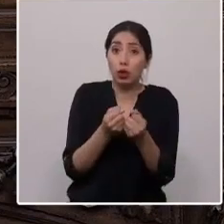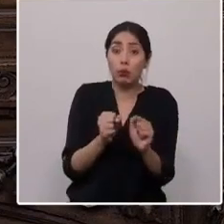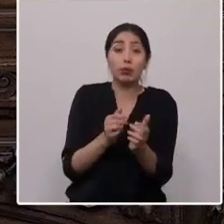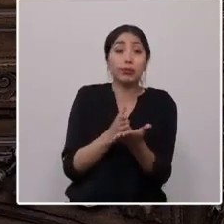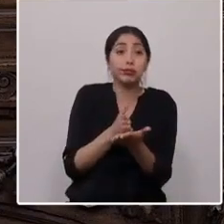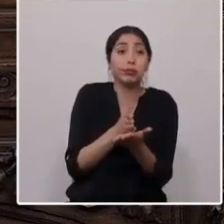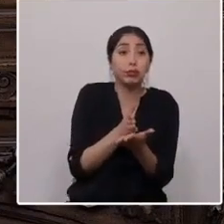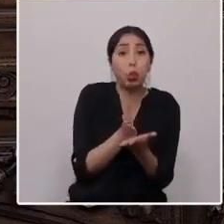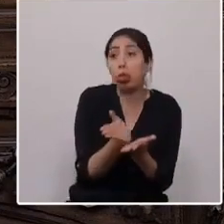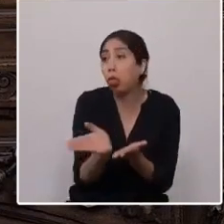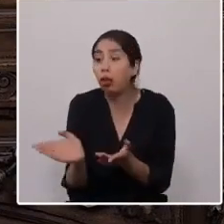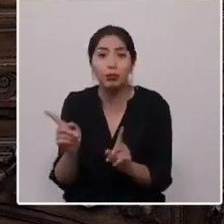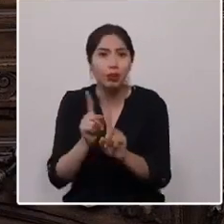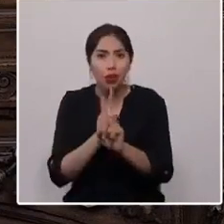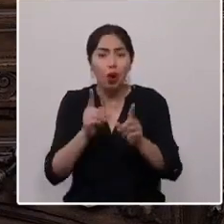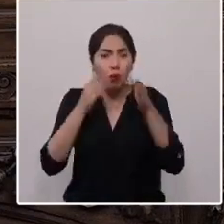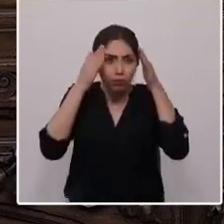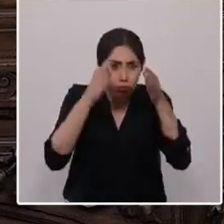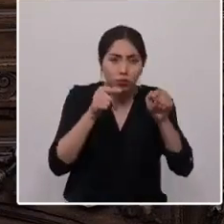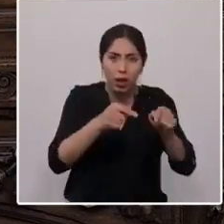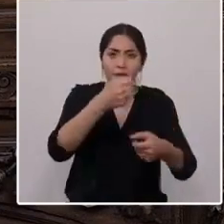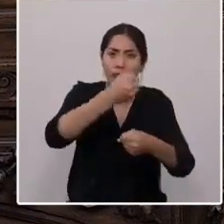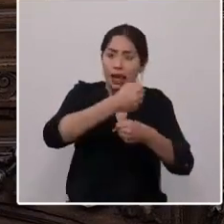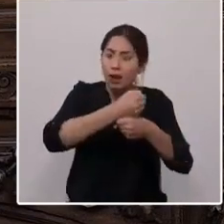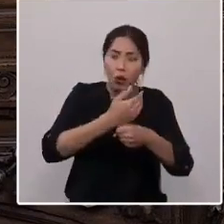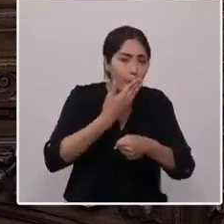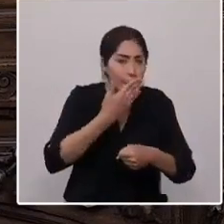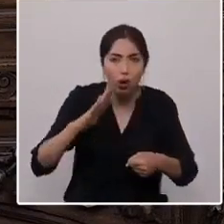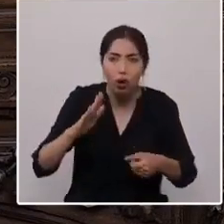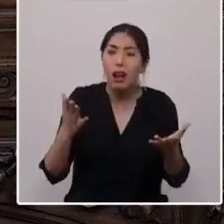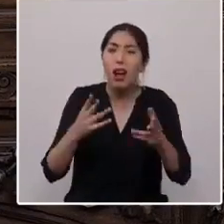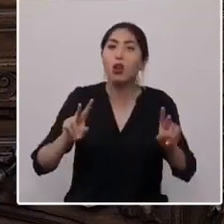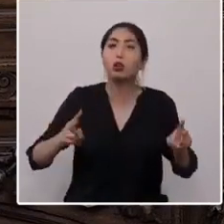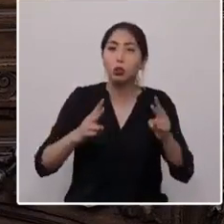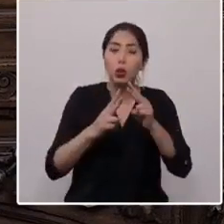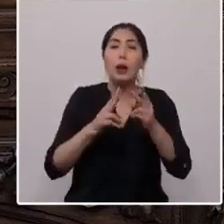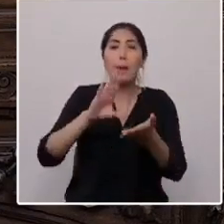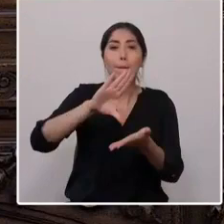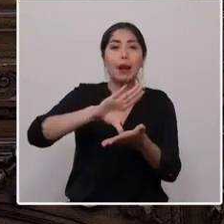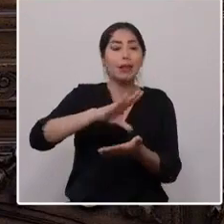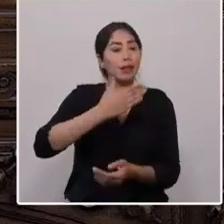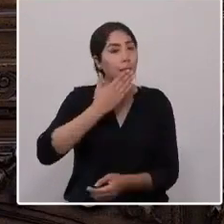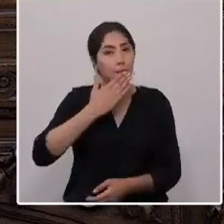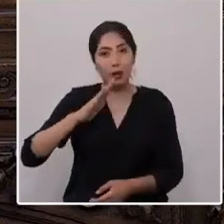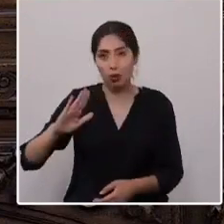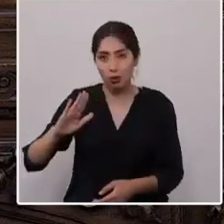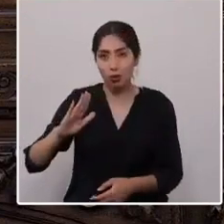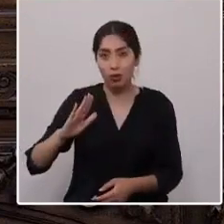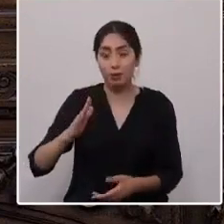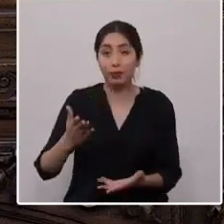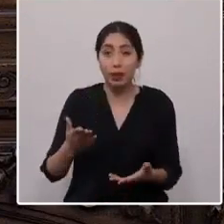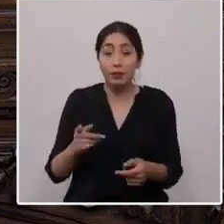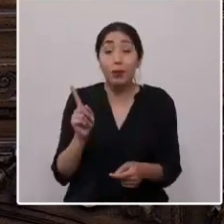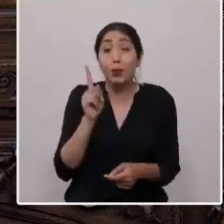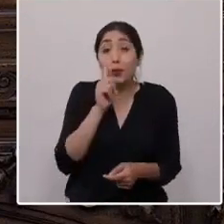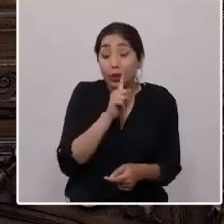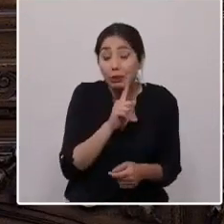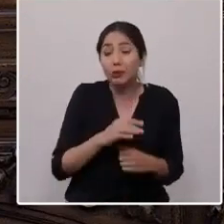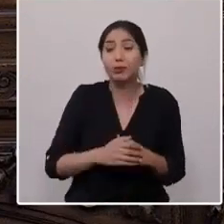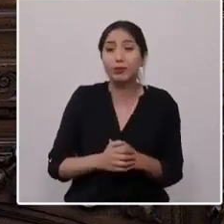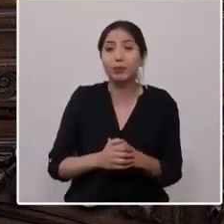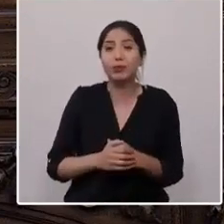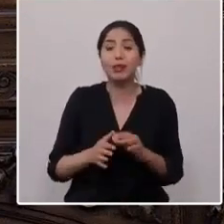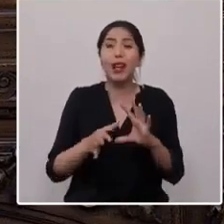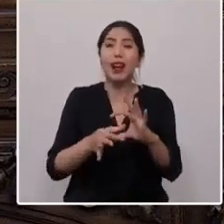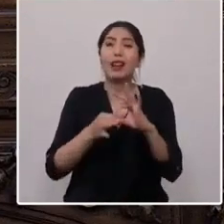concentrarnos en realizar nuestro mejor trabajo para construir un país mejor. Y para cerrar, quiero agradecer desde el fondo